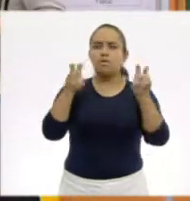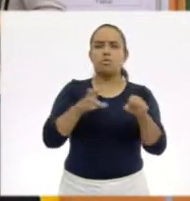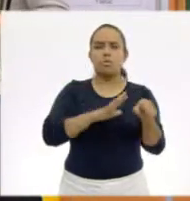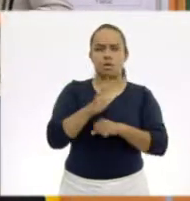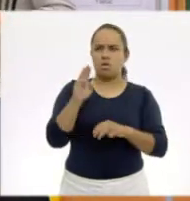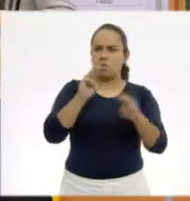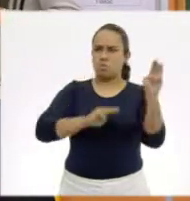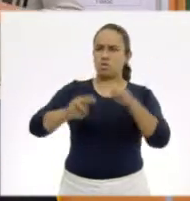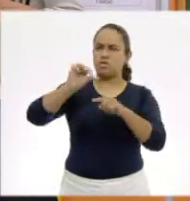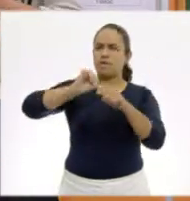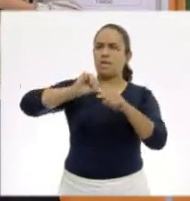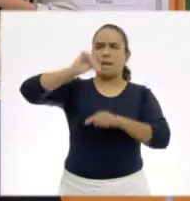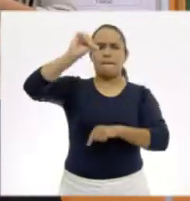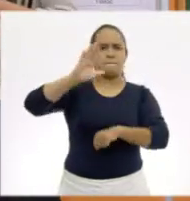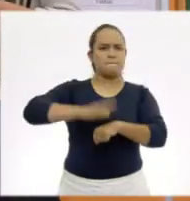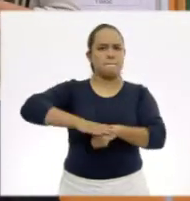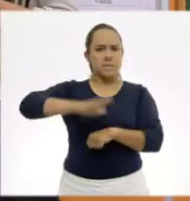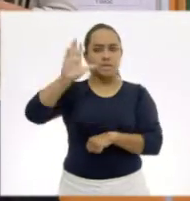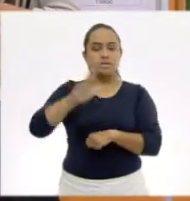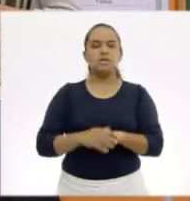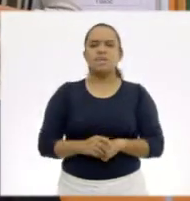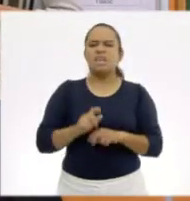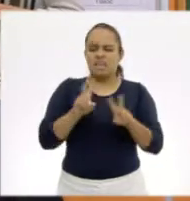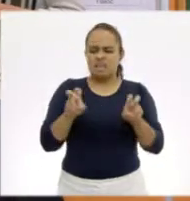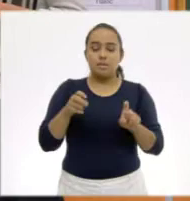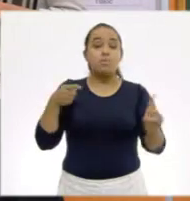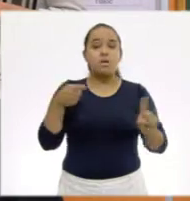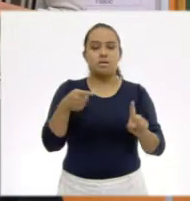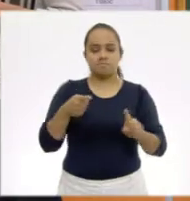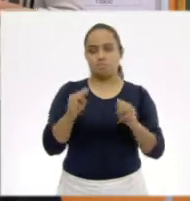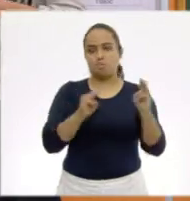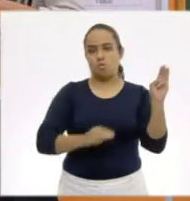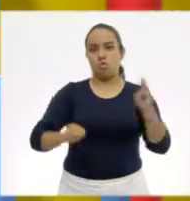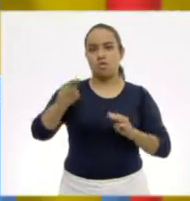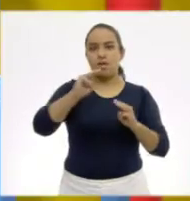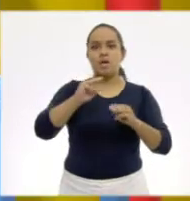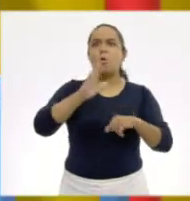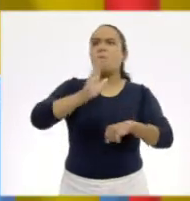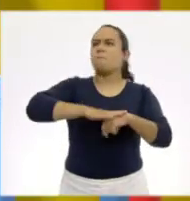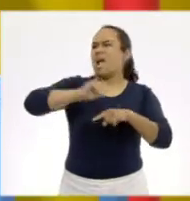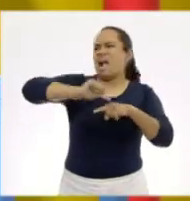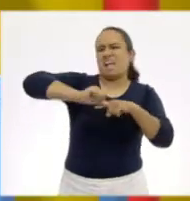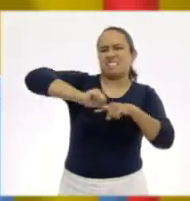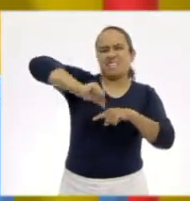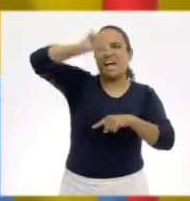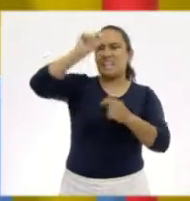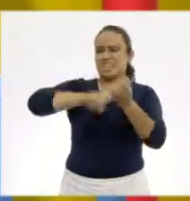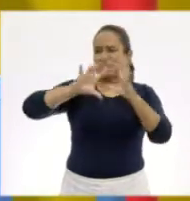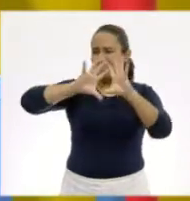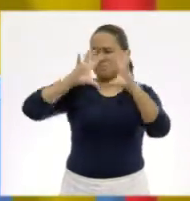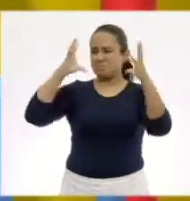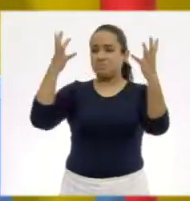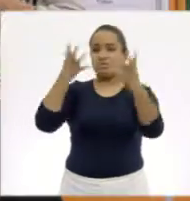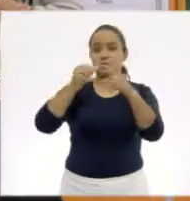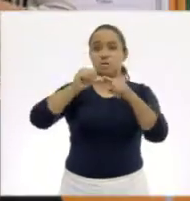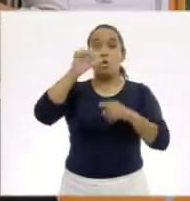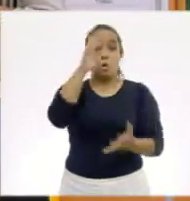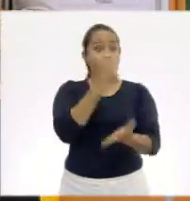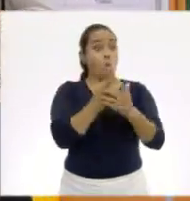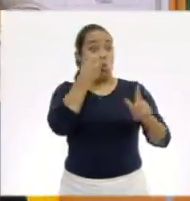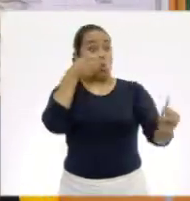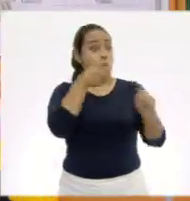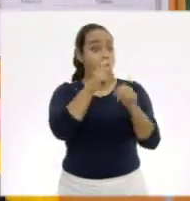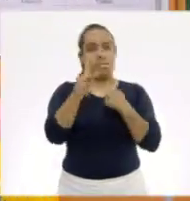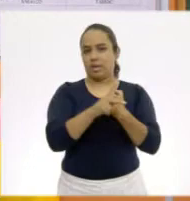Montañas más altas del mundo. O sea, solo vamos a hablar de montañas las más altas del mundo. No solo de un país.